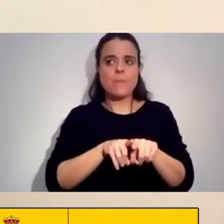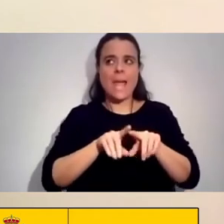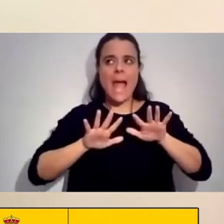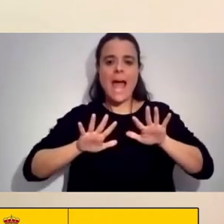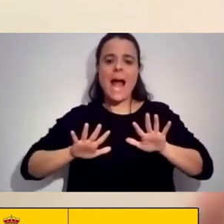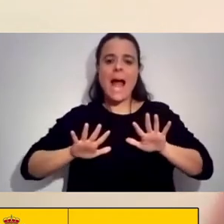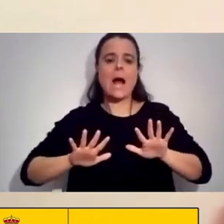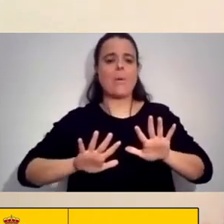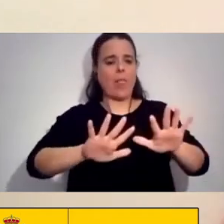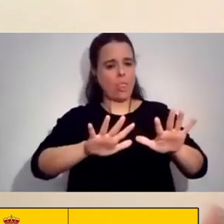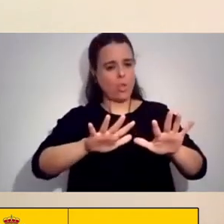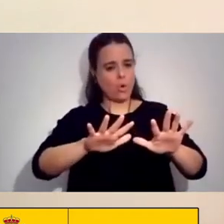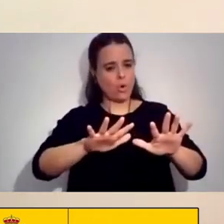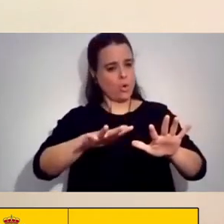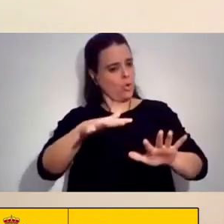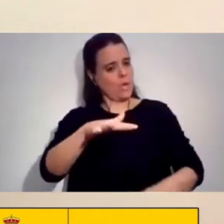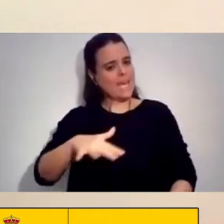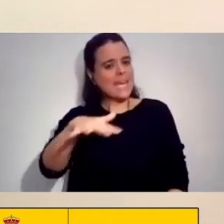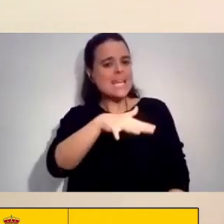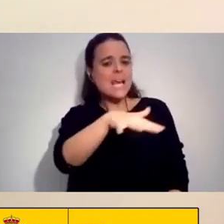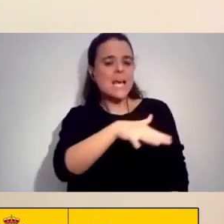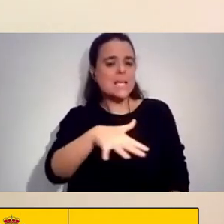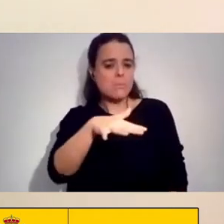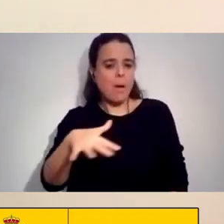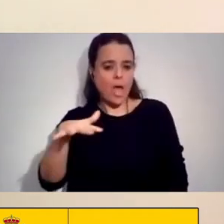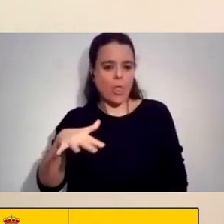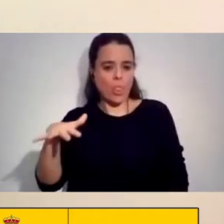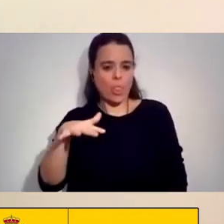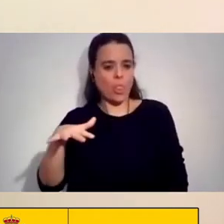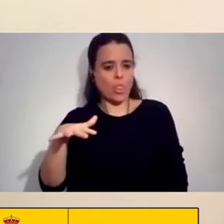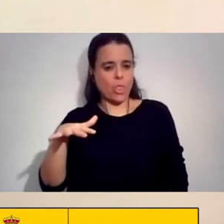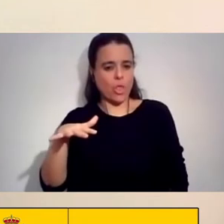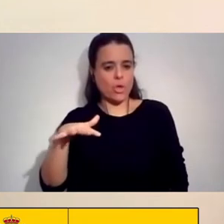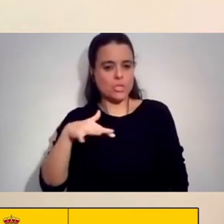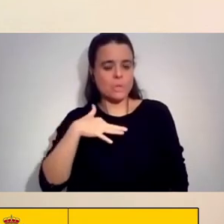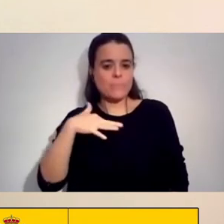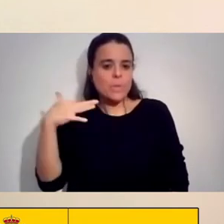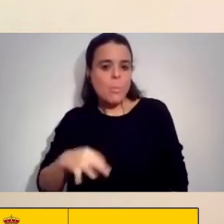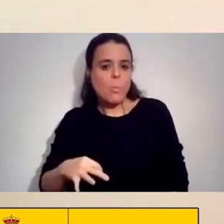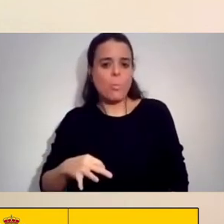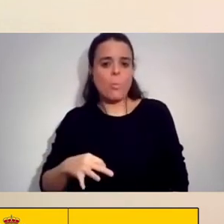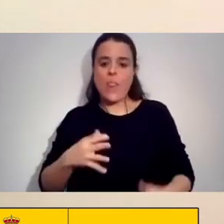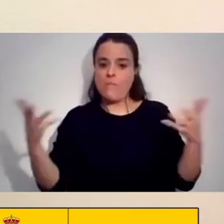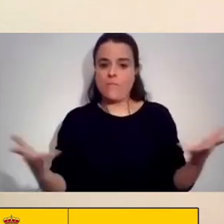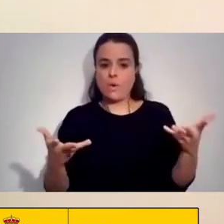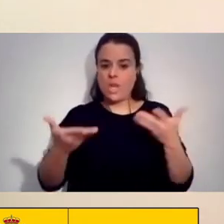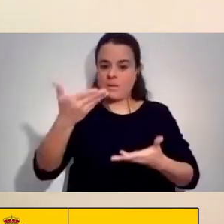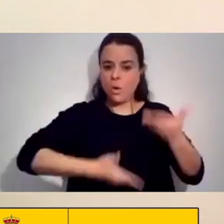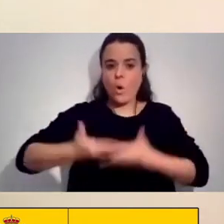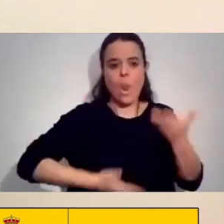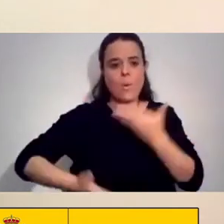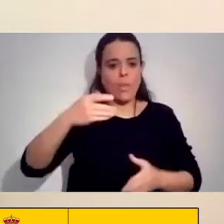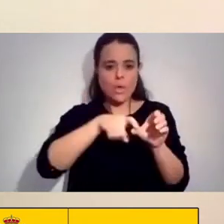Por Diseño Que Incrementen La Colaboración La Solidaridad Y Lo Colectivo Es Lo Que Nos